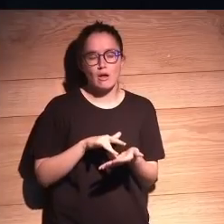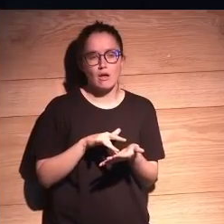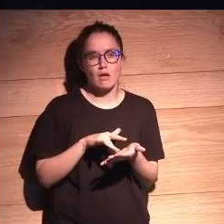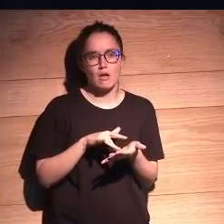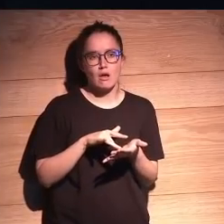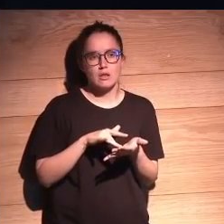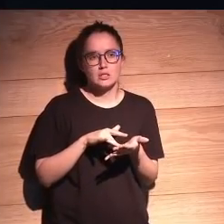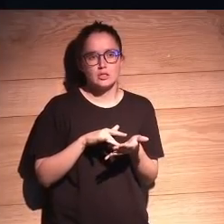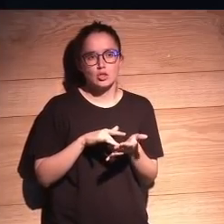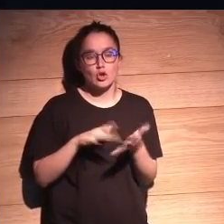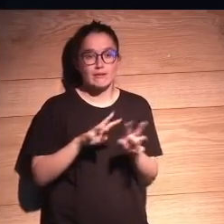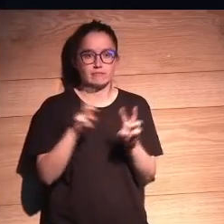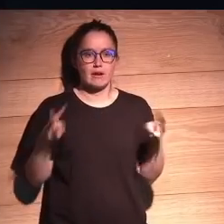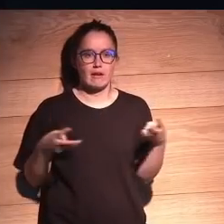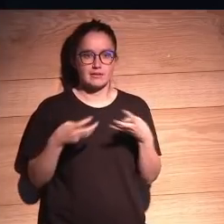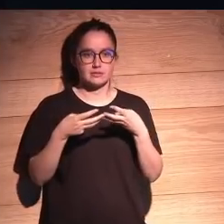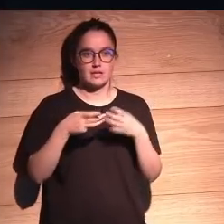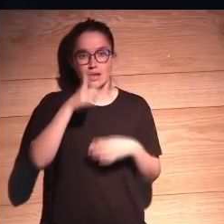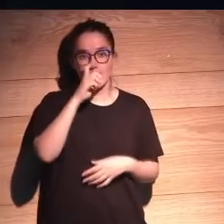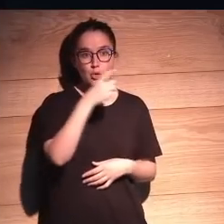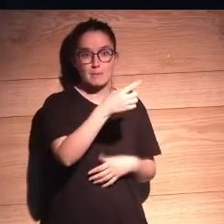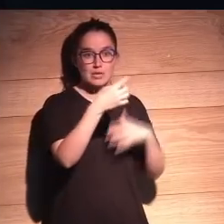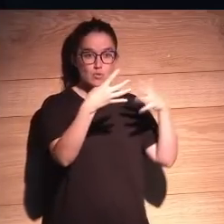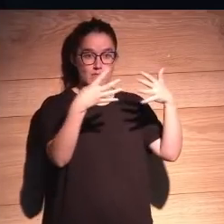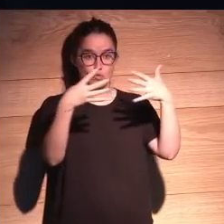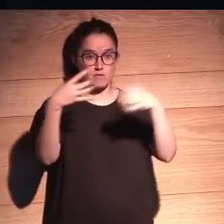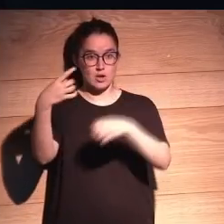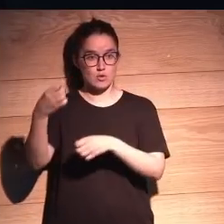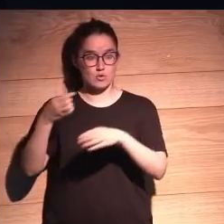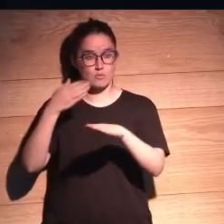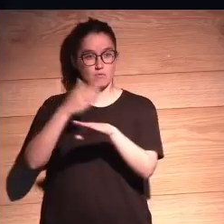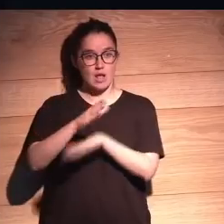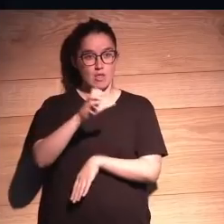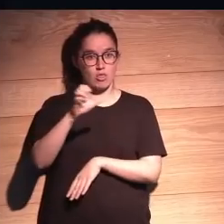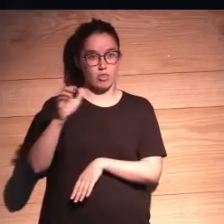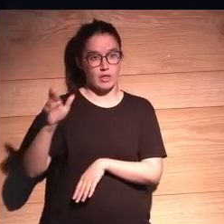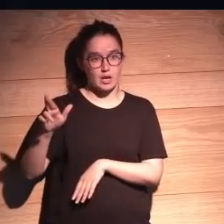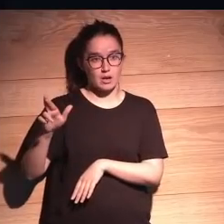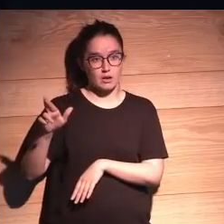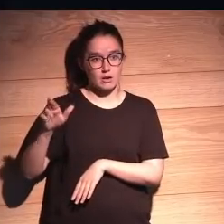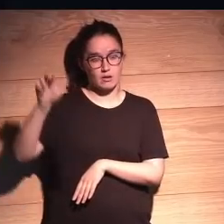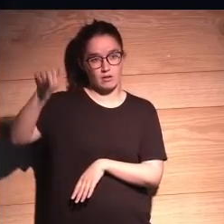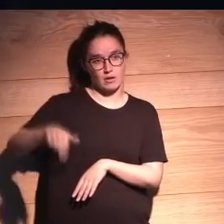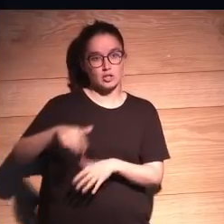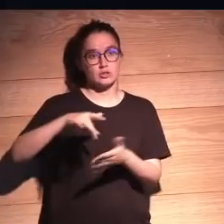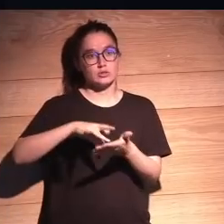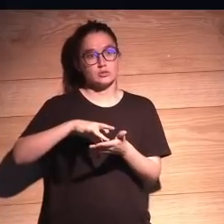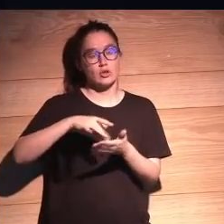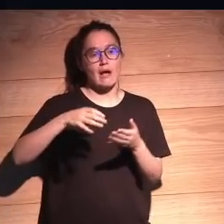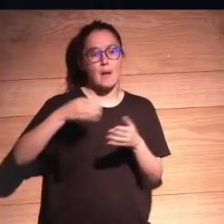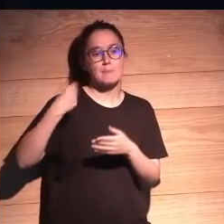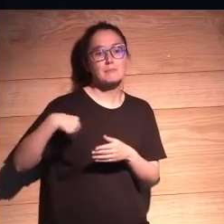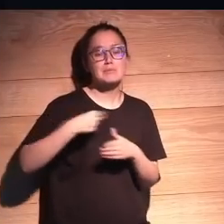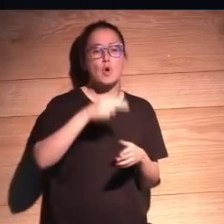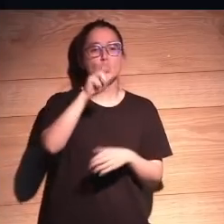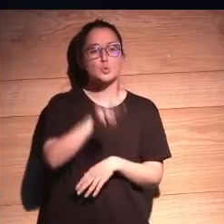la irrupción de internet en el año 91 me fui al CERN CERN es donde está el acelerador de partículas